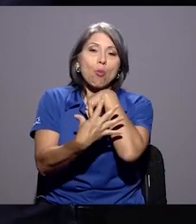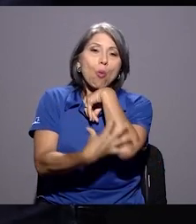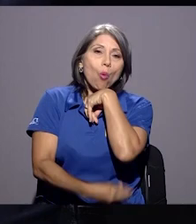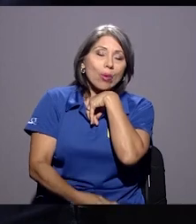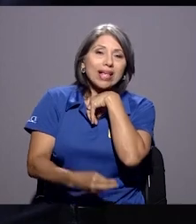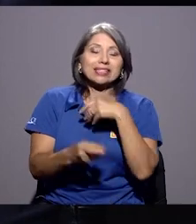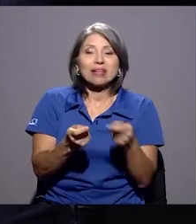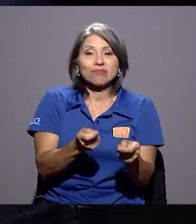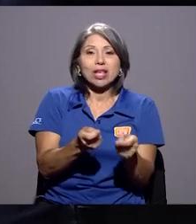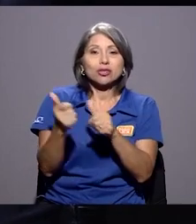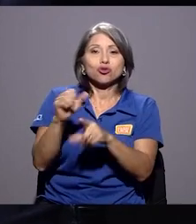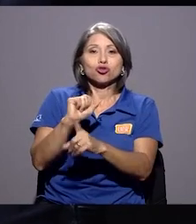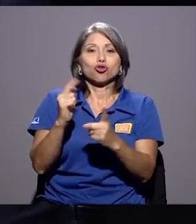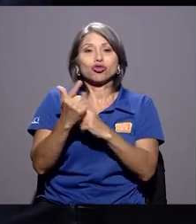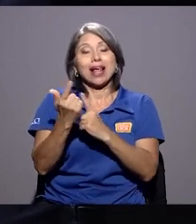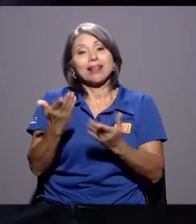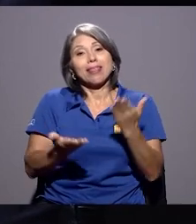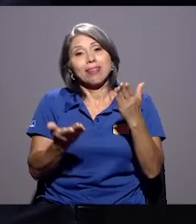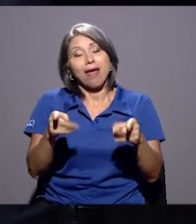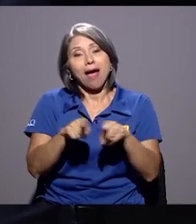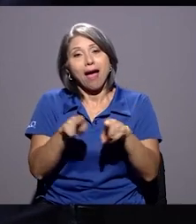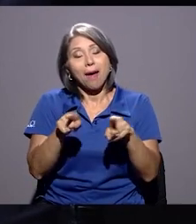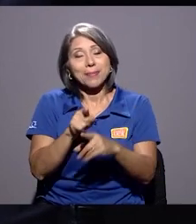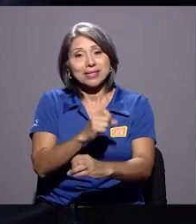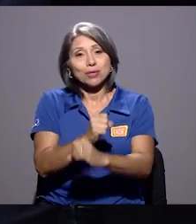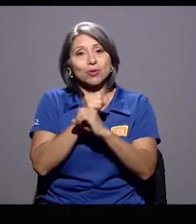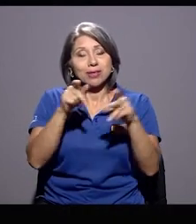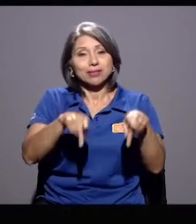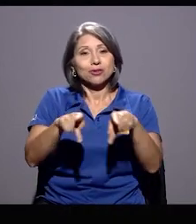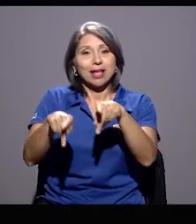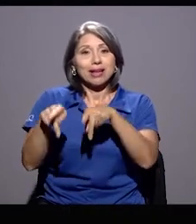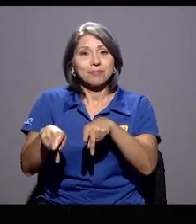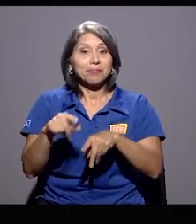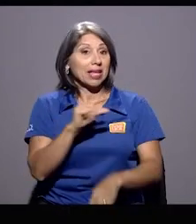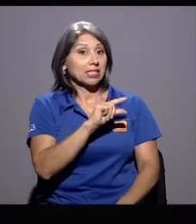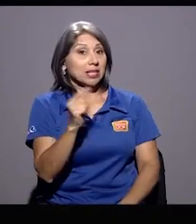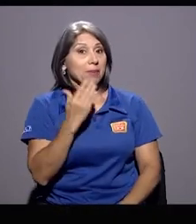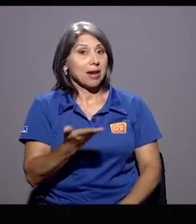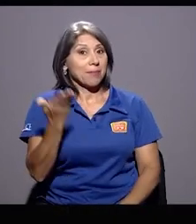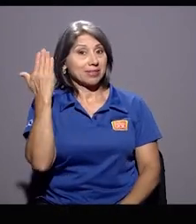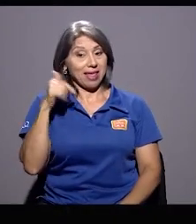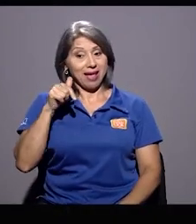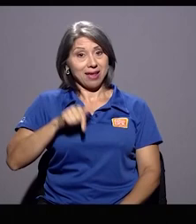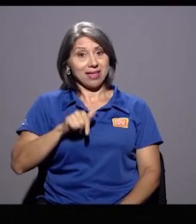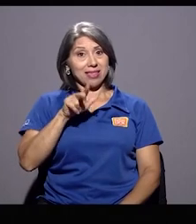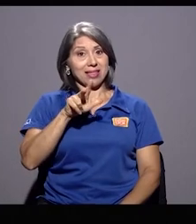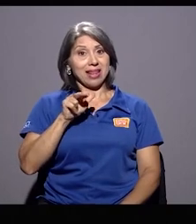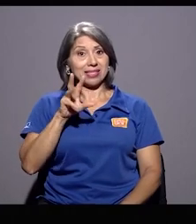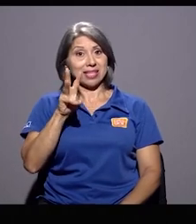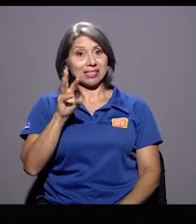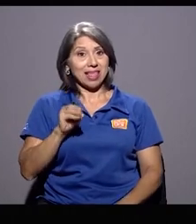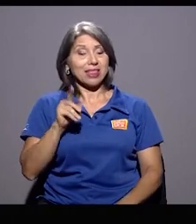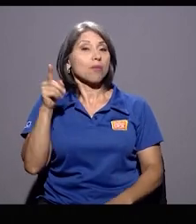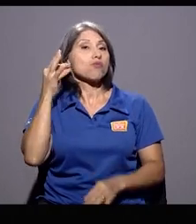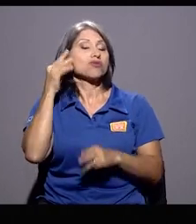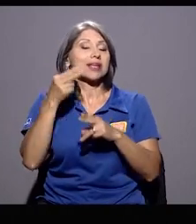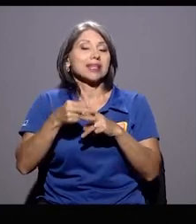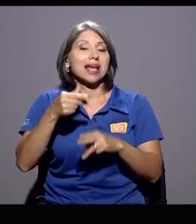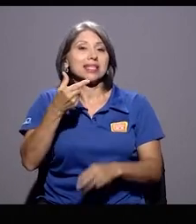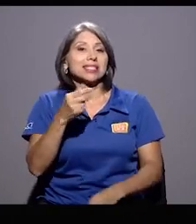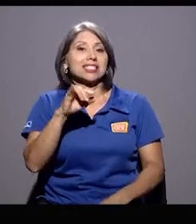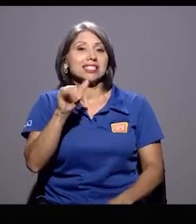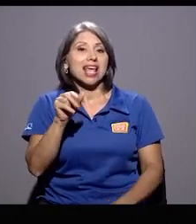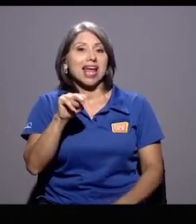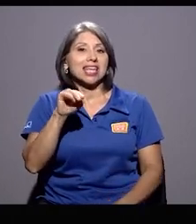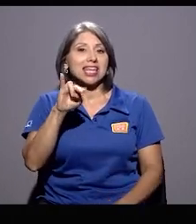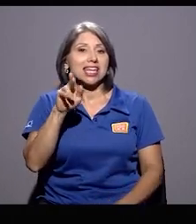mella en la exclusión social y probablemente en la seguridad ciudadana muy pronto. Vea que la semana pasada tuvimos en 360, casualmente, a Yanina Dinarte, donde ella nos decía